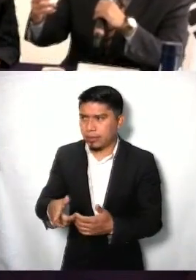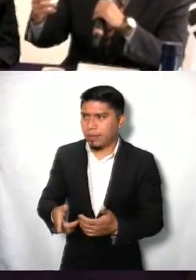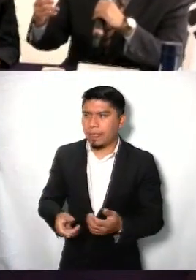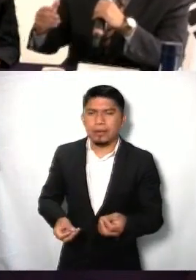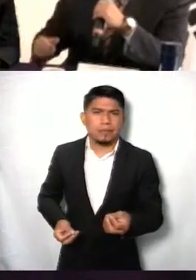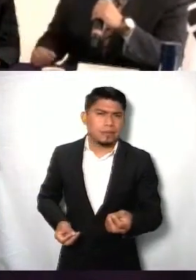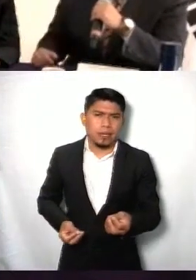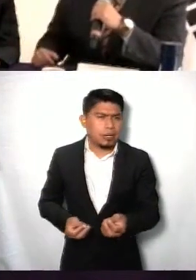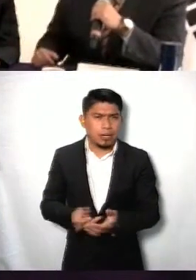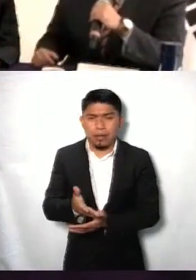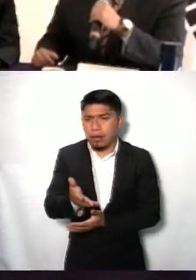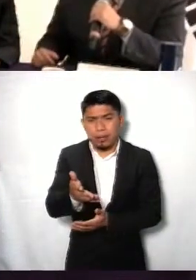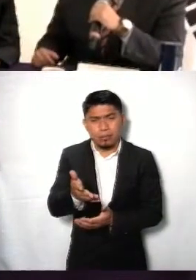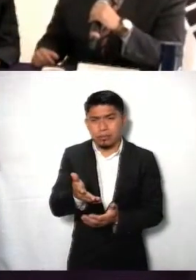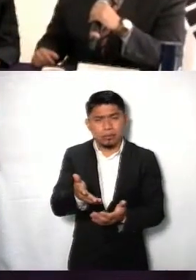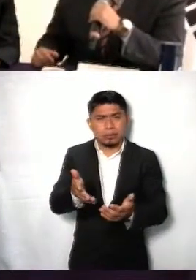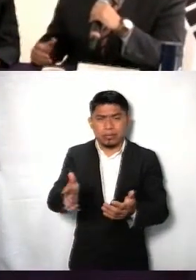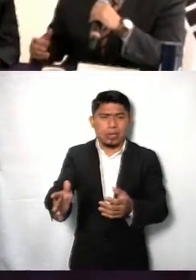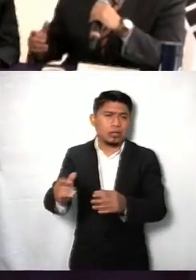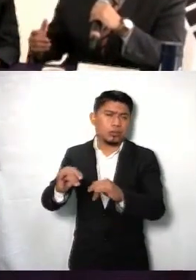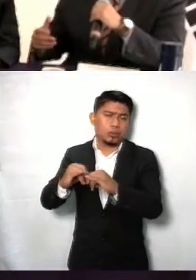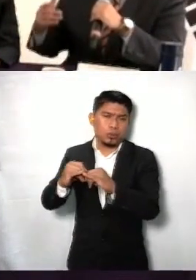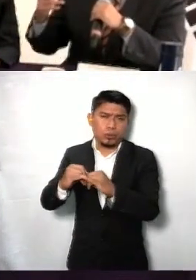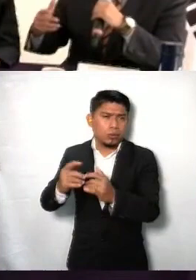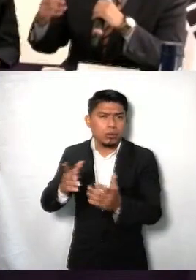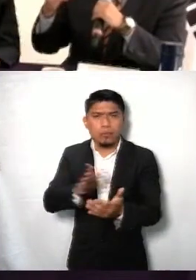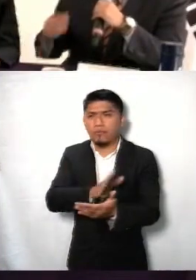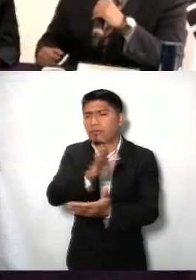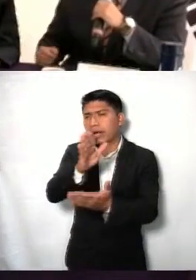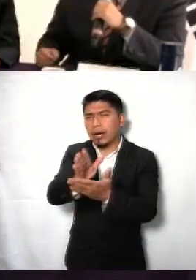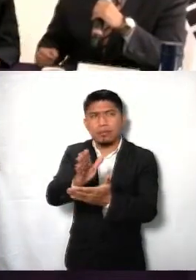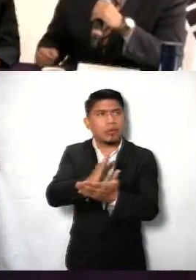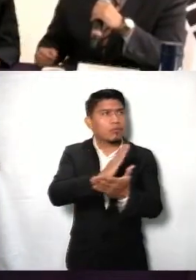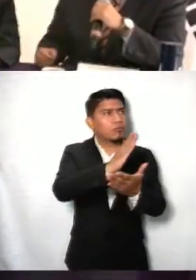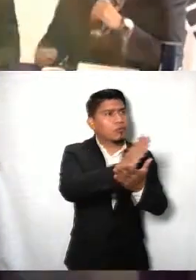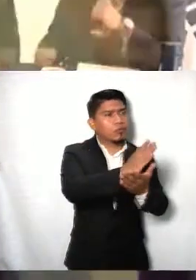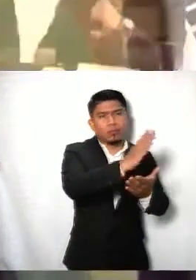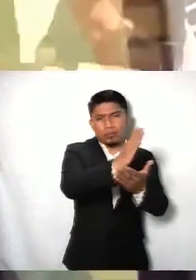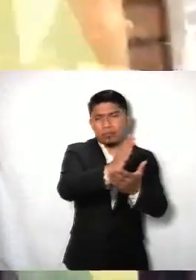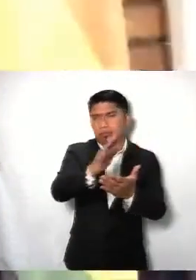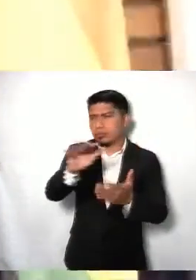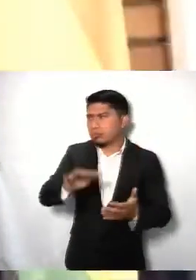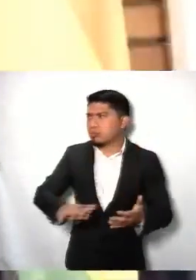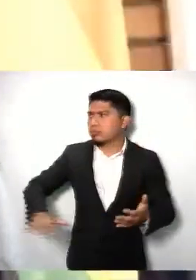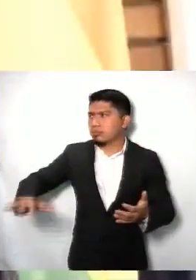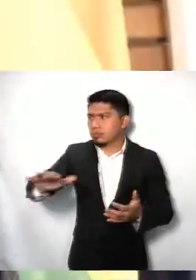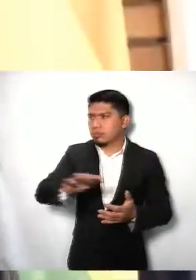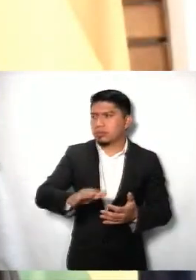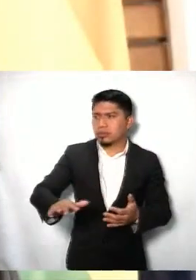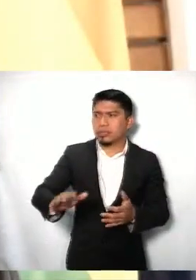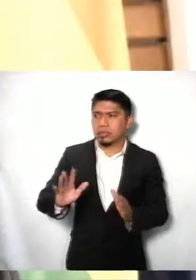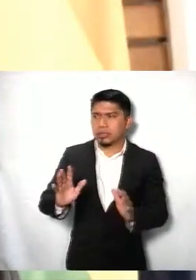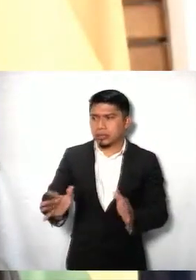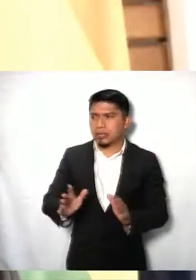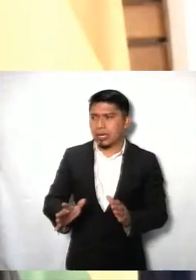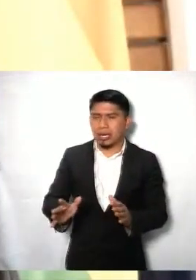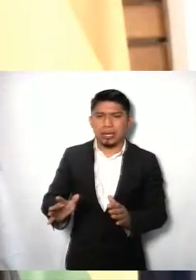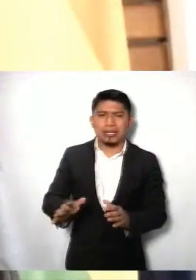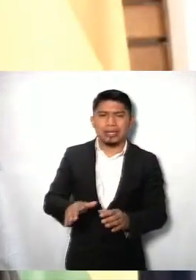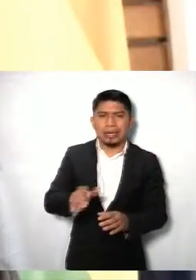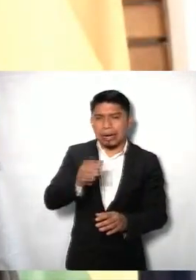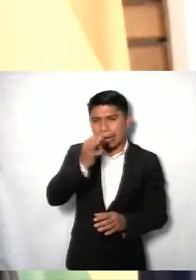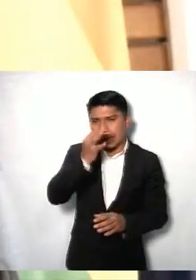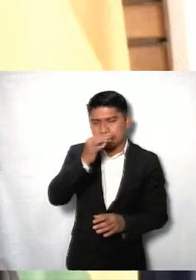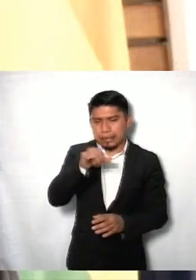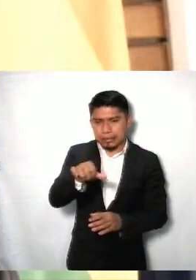del instituto y nos convirtiéramos en comisionadas y comisionados de territorio. Ya visitamos prácticamente las